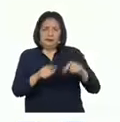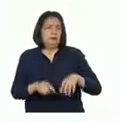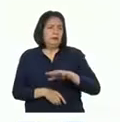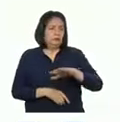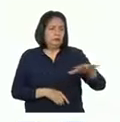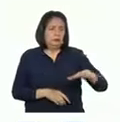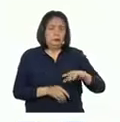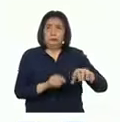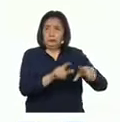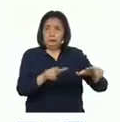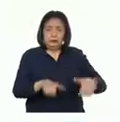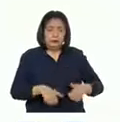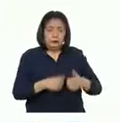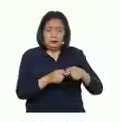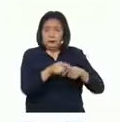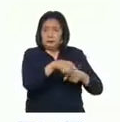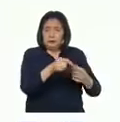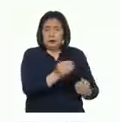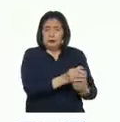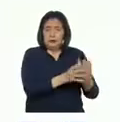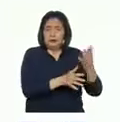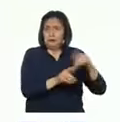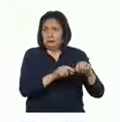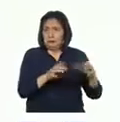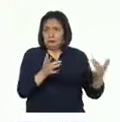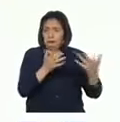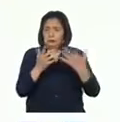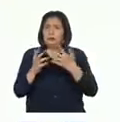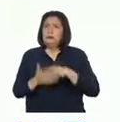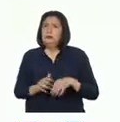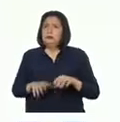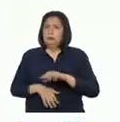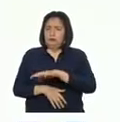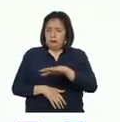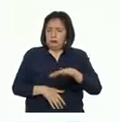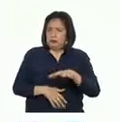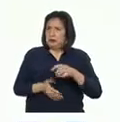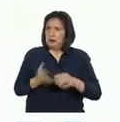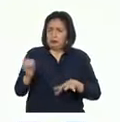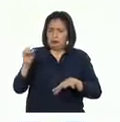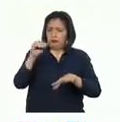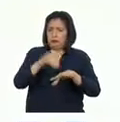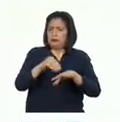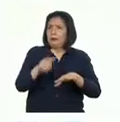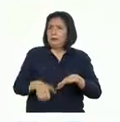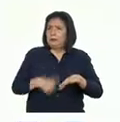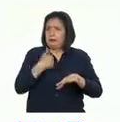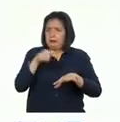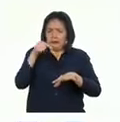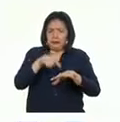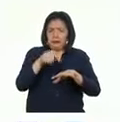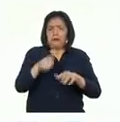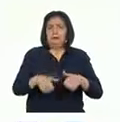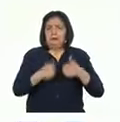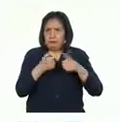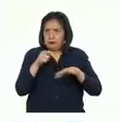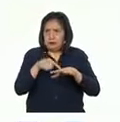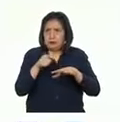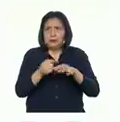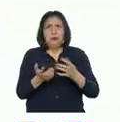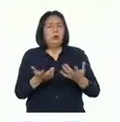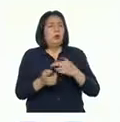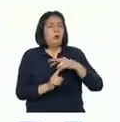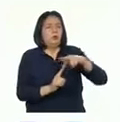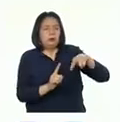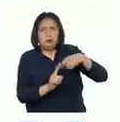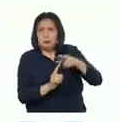ecosistemas con las plantas. Un ecosistema está conformado por todos los seres vivos que lo habitan, el medio o